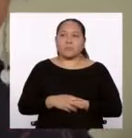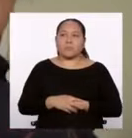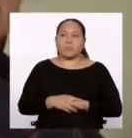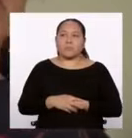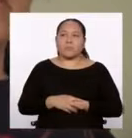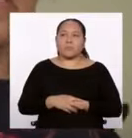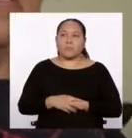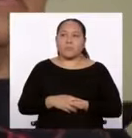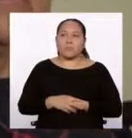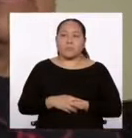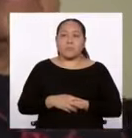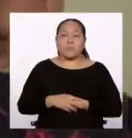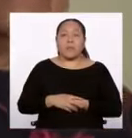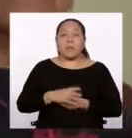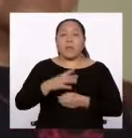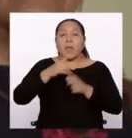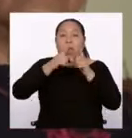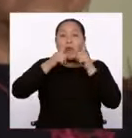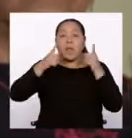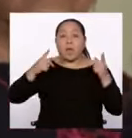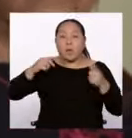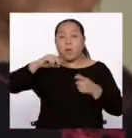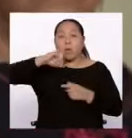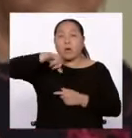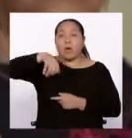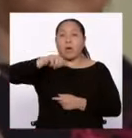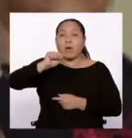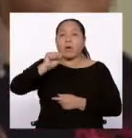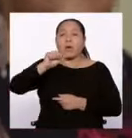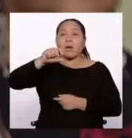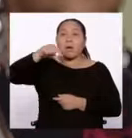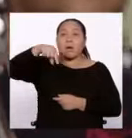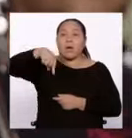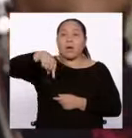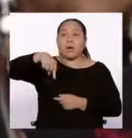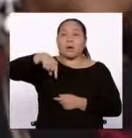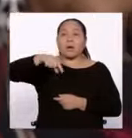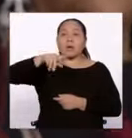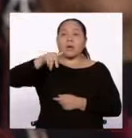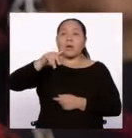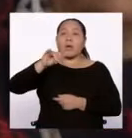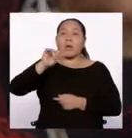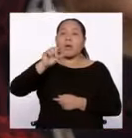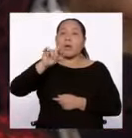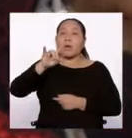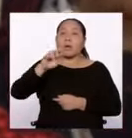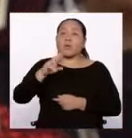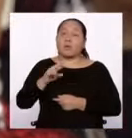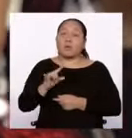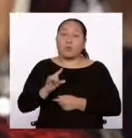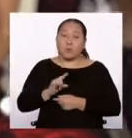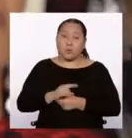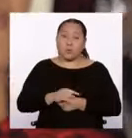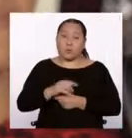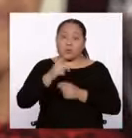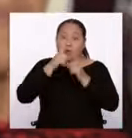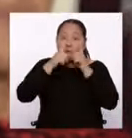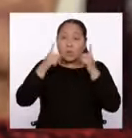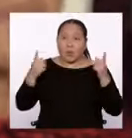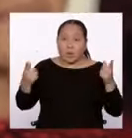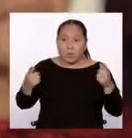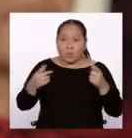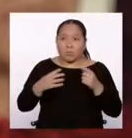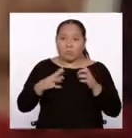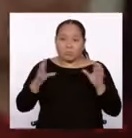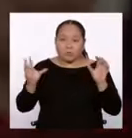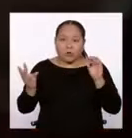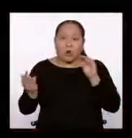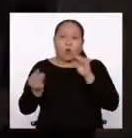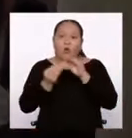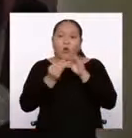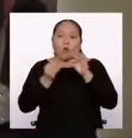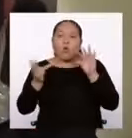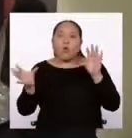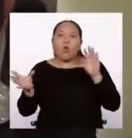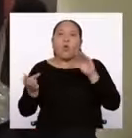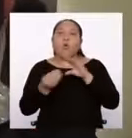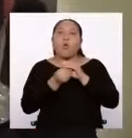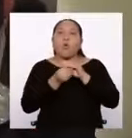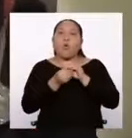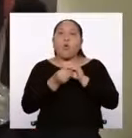La lengua jajaro, lingüísticamente hablando, es una lengua aglutinante. Por ejemplo,